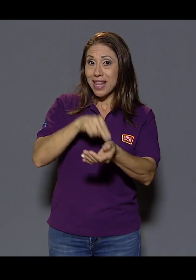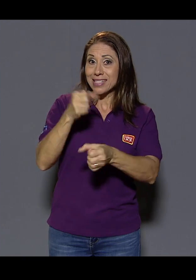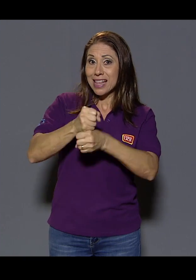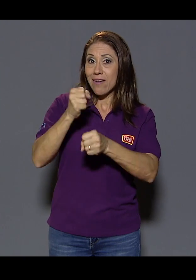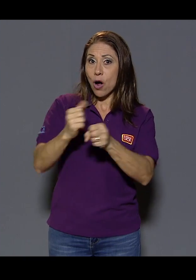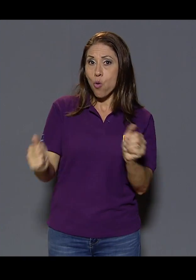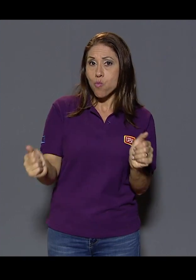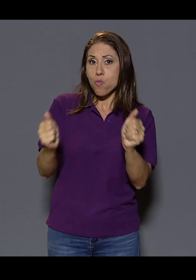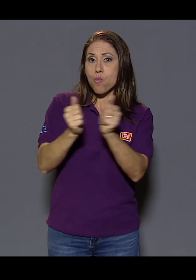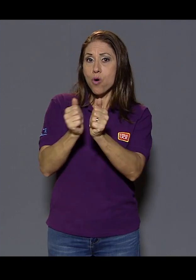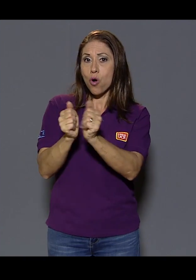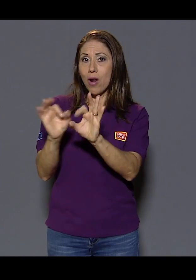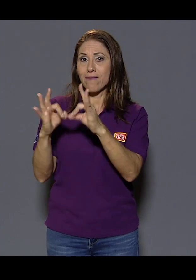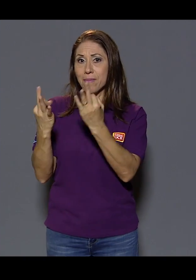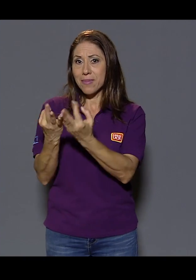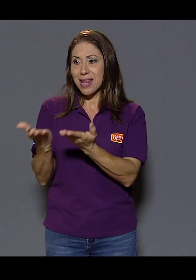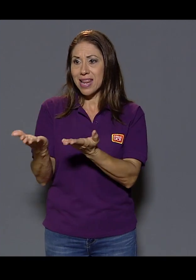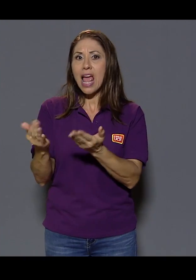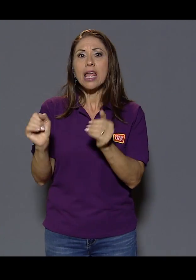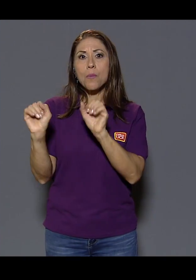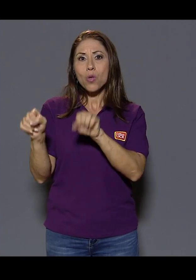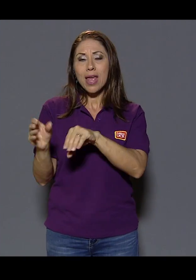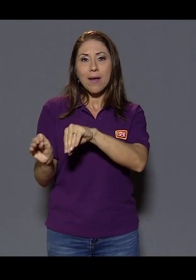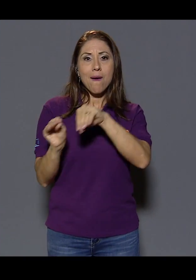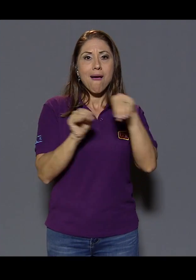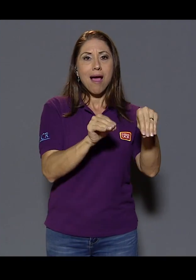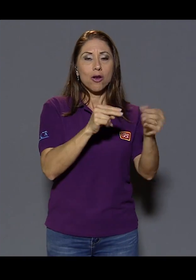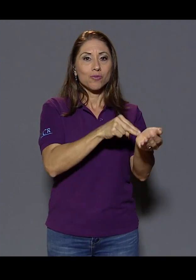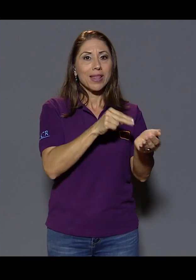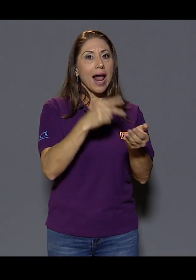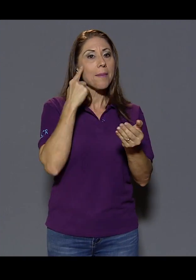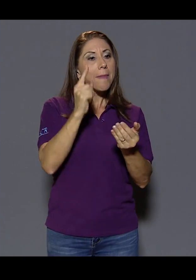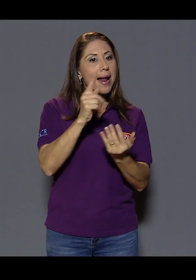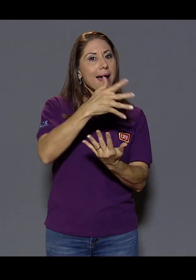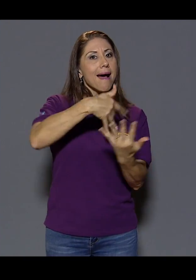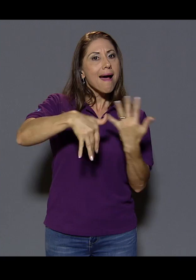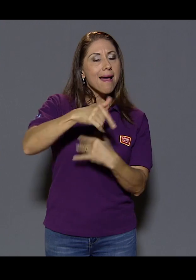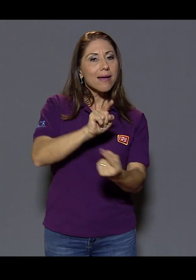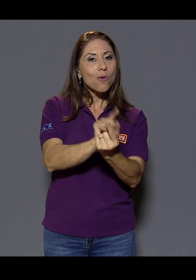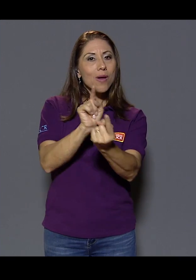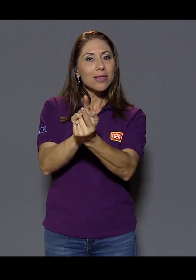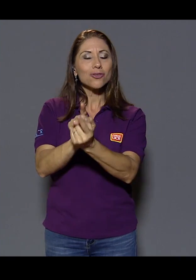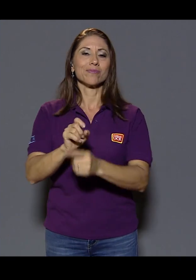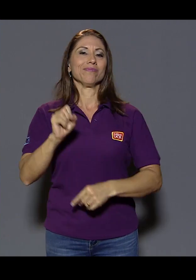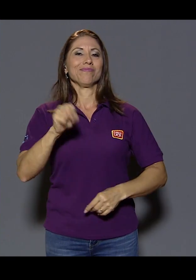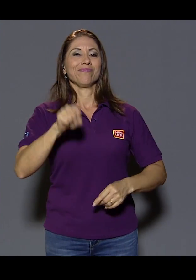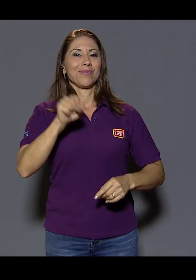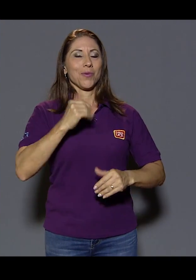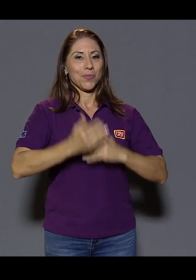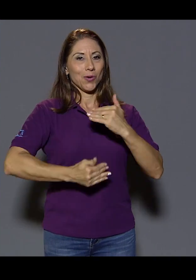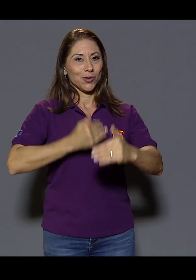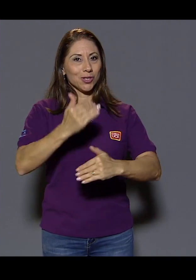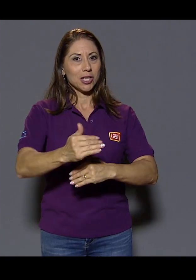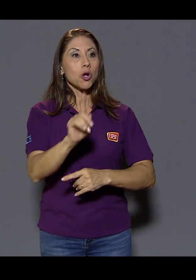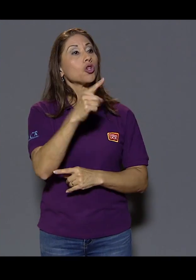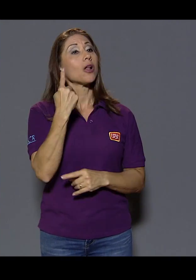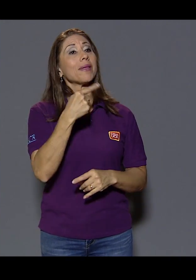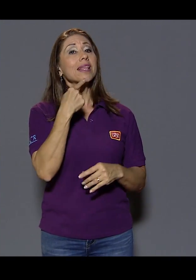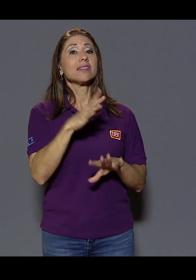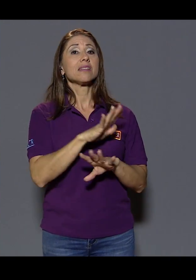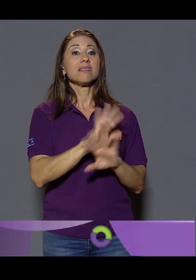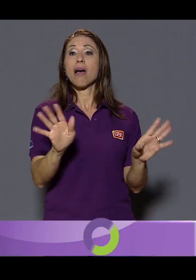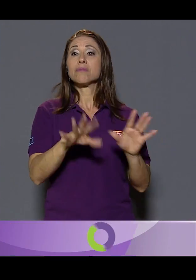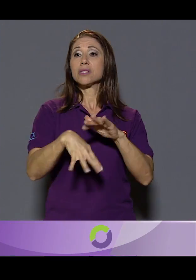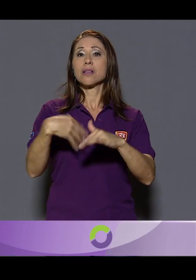conjunto dentro del hospital, que los familiares fueran y que hubiese hecho esos encuentros. ¿Cómo fue ese proceso con las familias? Por supuesto que es todo un proceso, no es